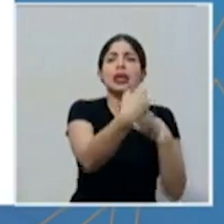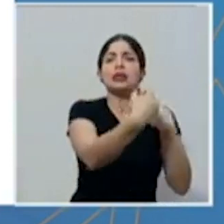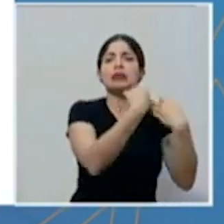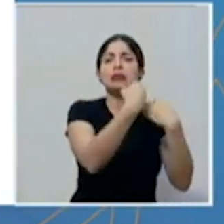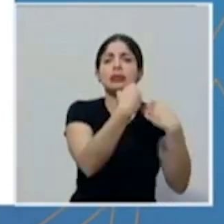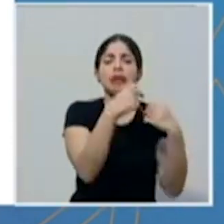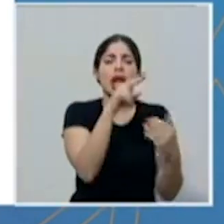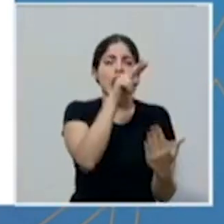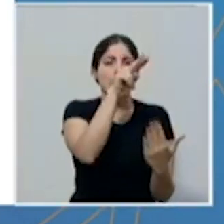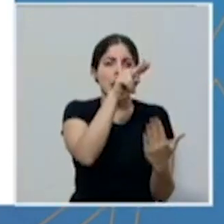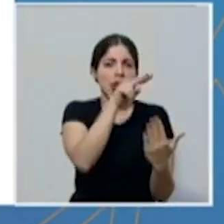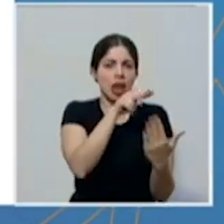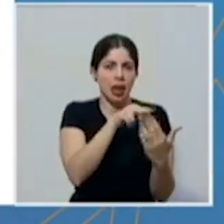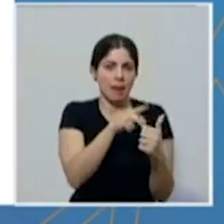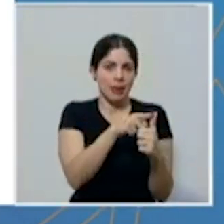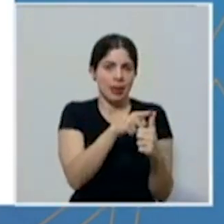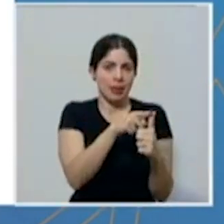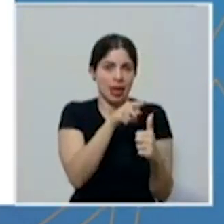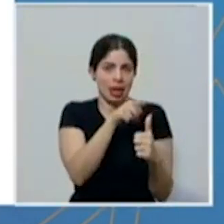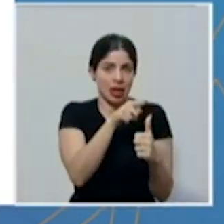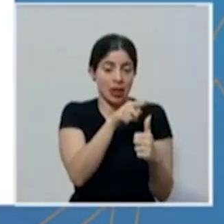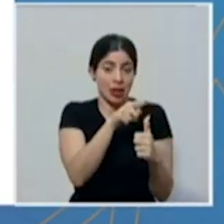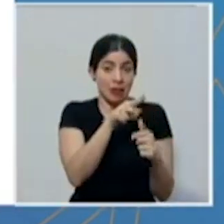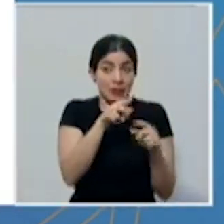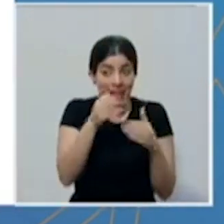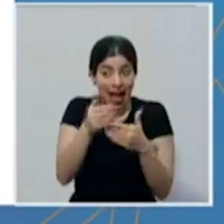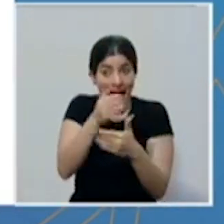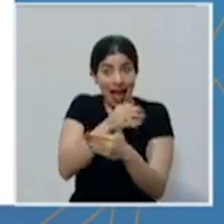proveen inmediatamente antes del formulario.